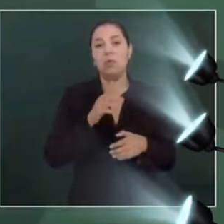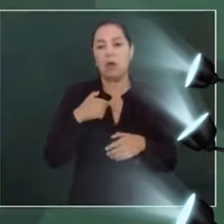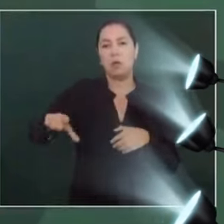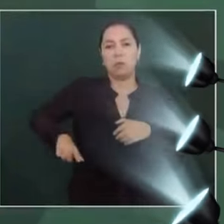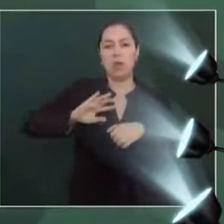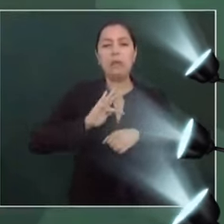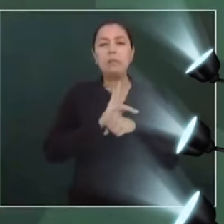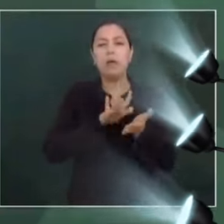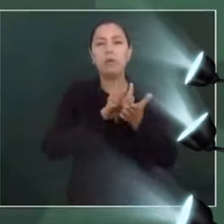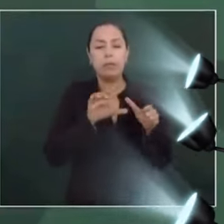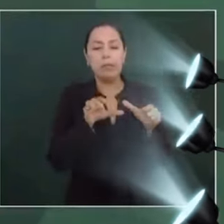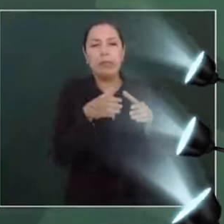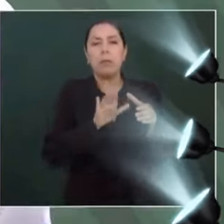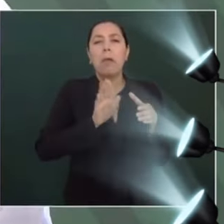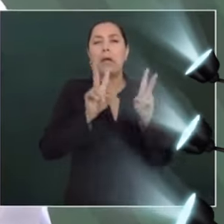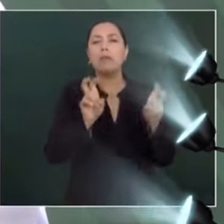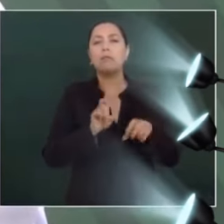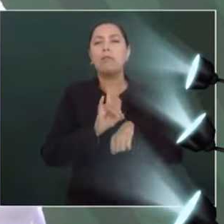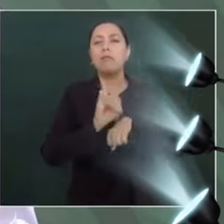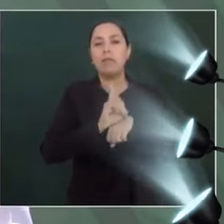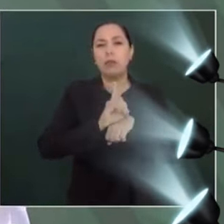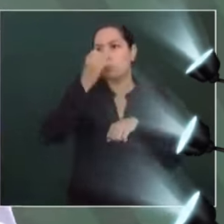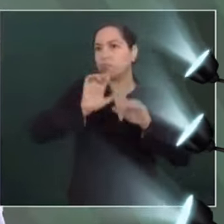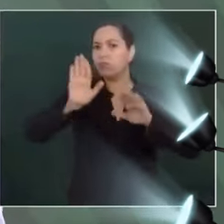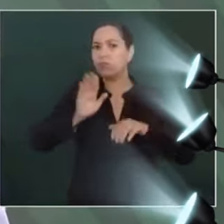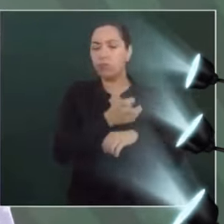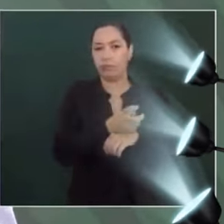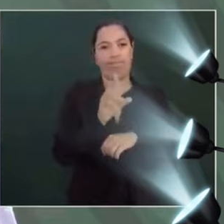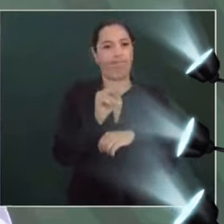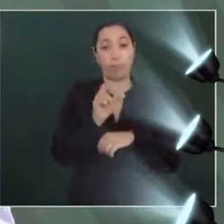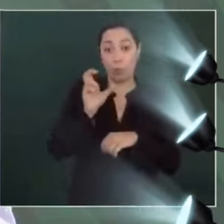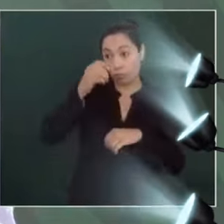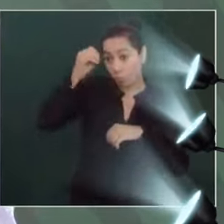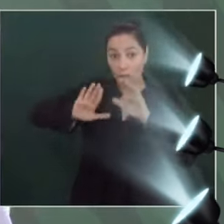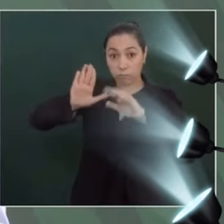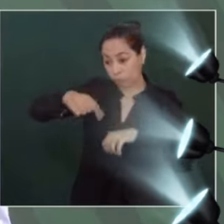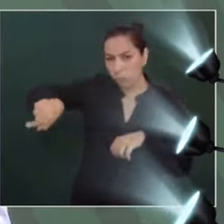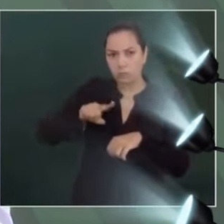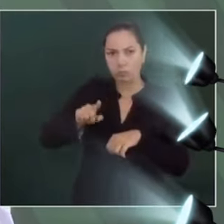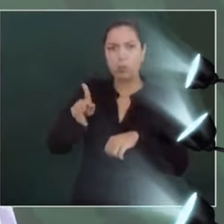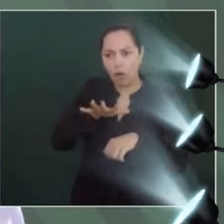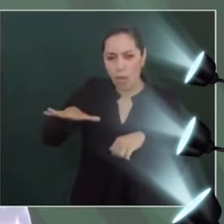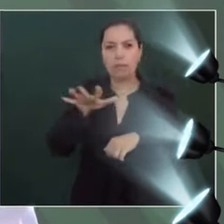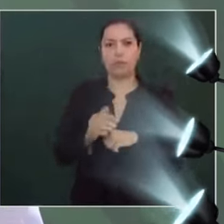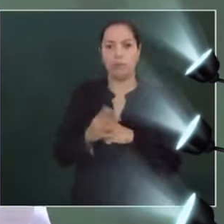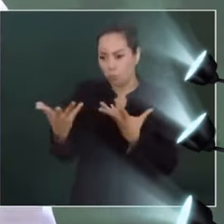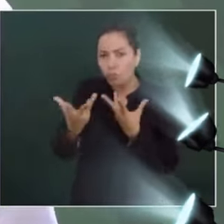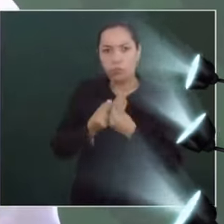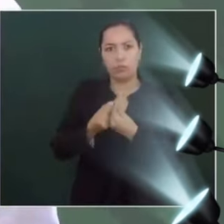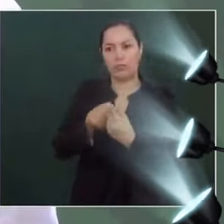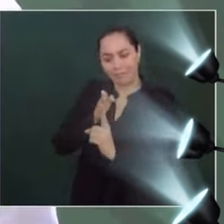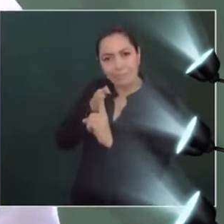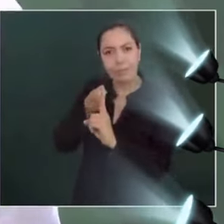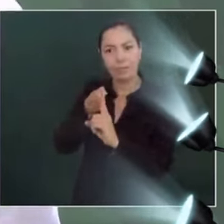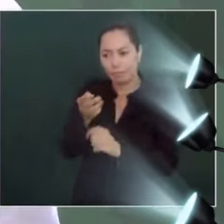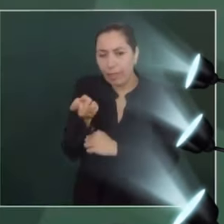minoría, con fachada de democracia. La democracia es el gobierno del pueblo, para el pueblo, con el pueblo. Eso no chistía.